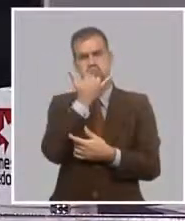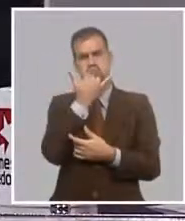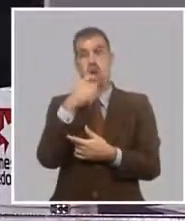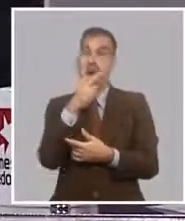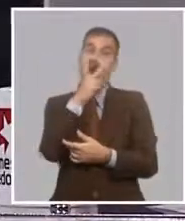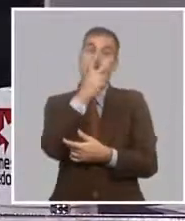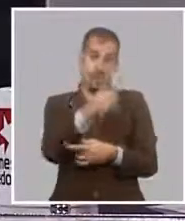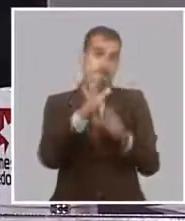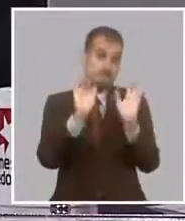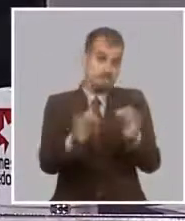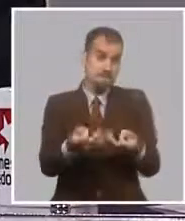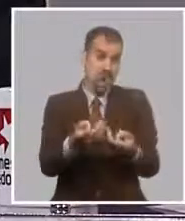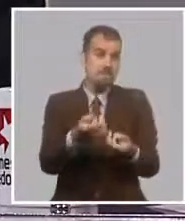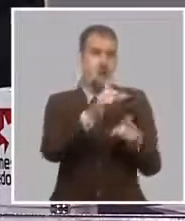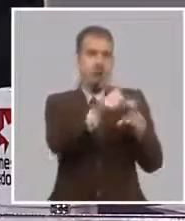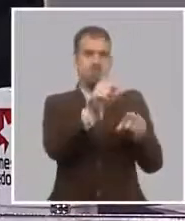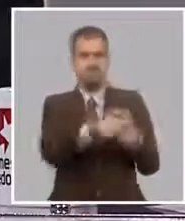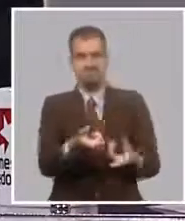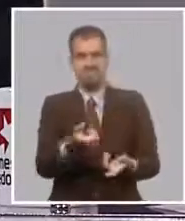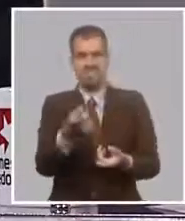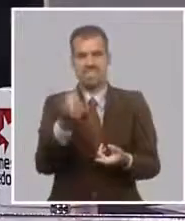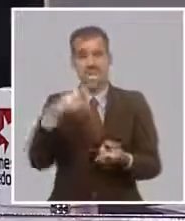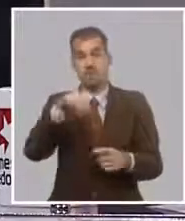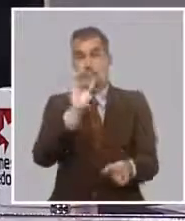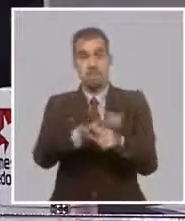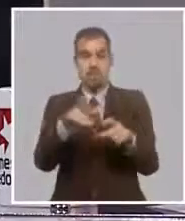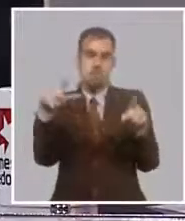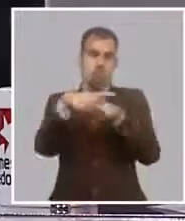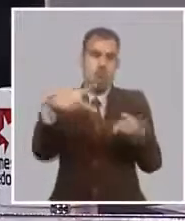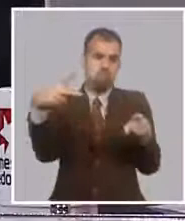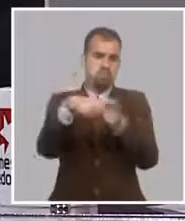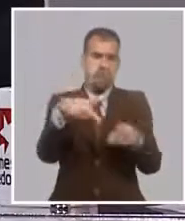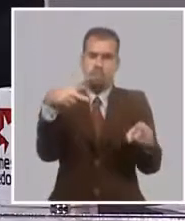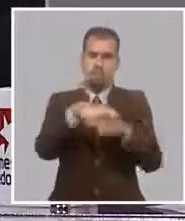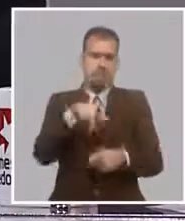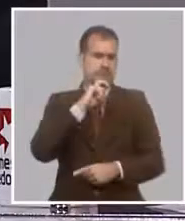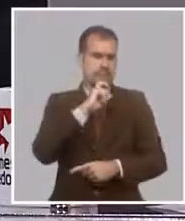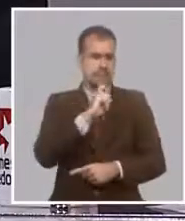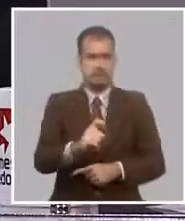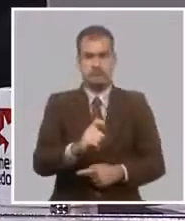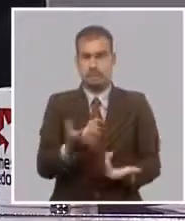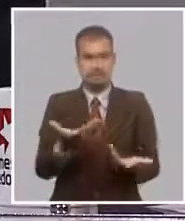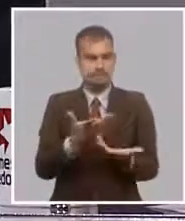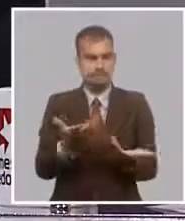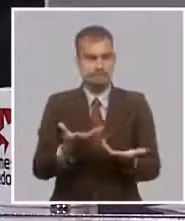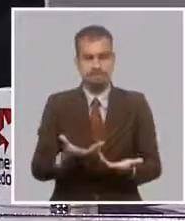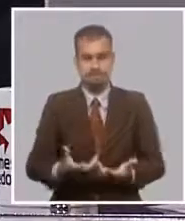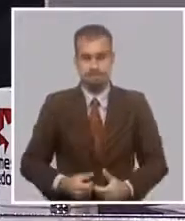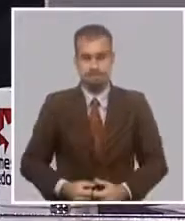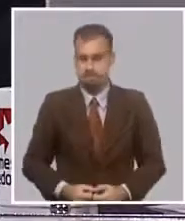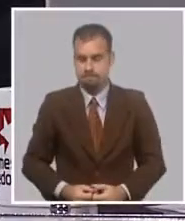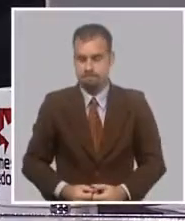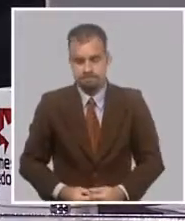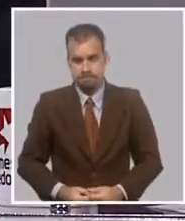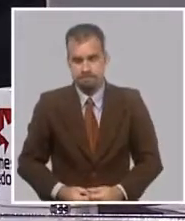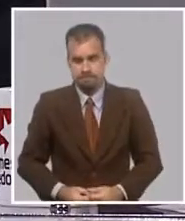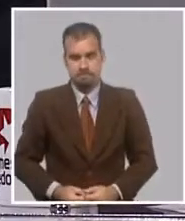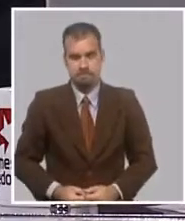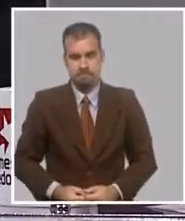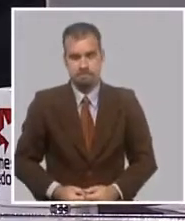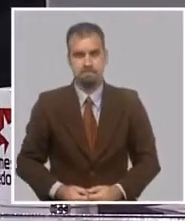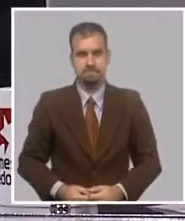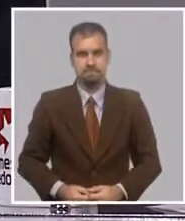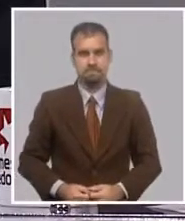al sector agropecuario. Y eso interfiere en la gestión de este sector con el banco.